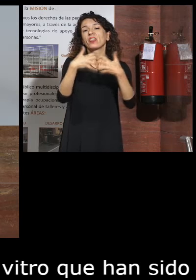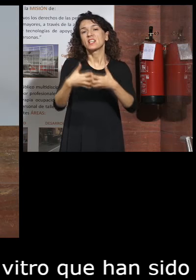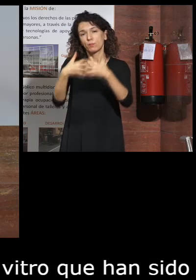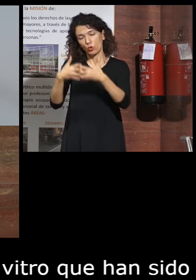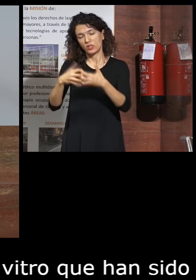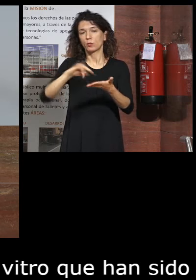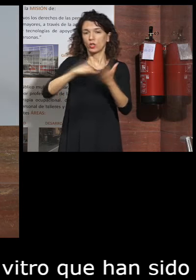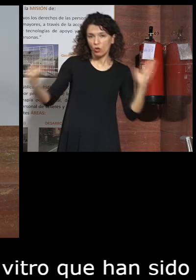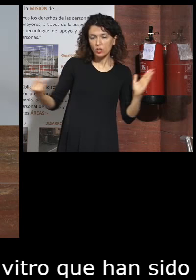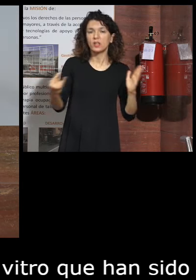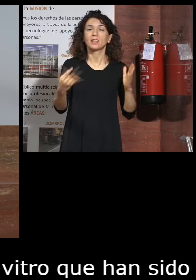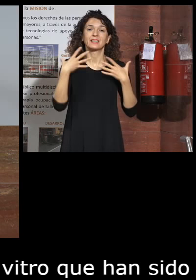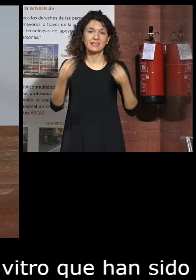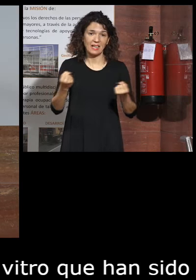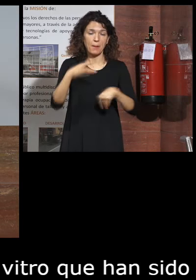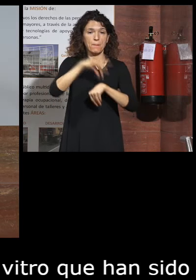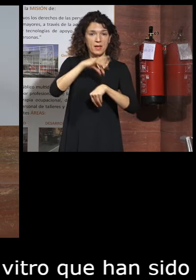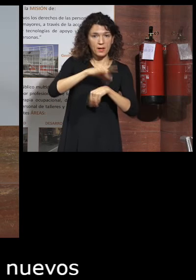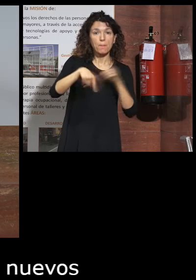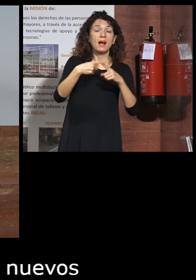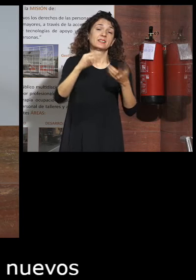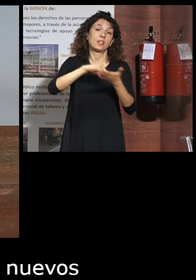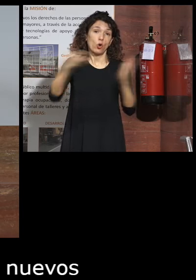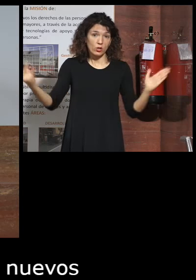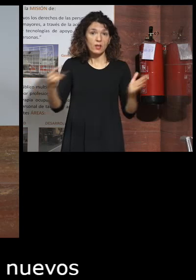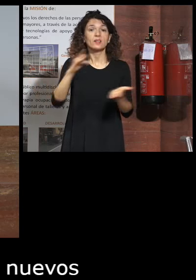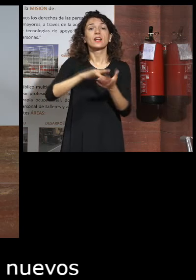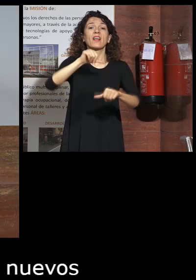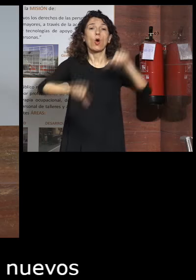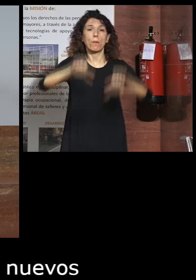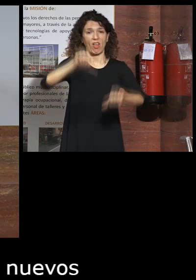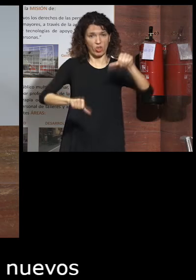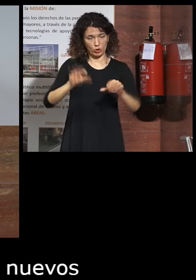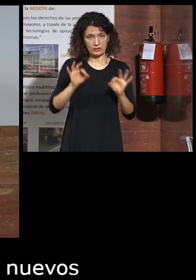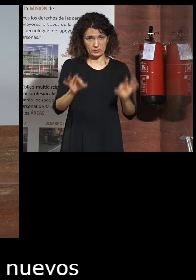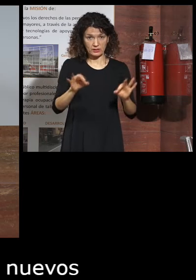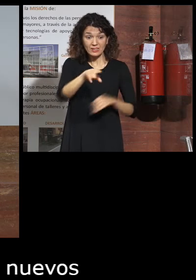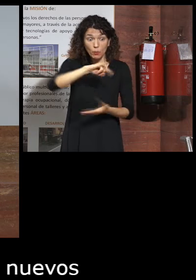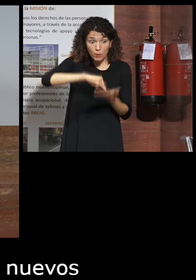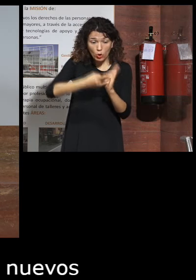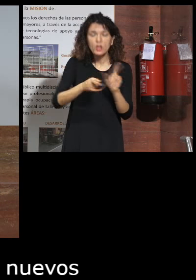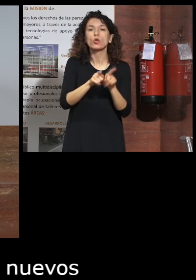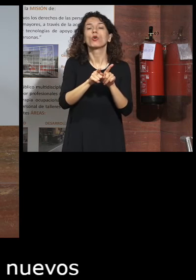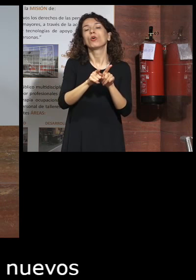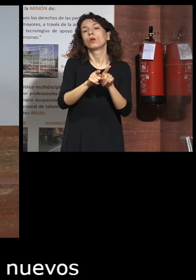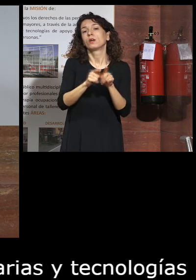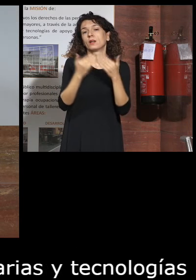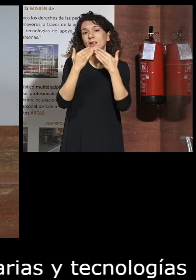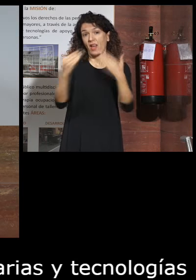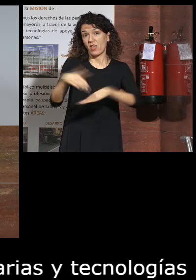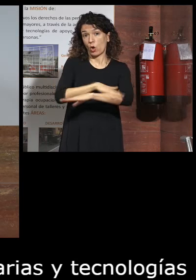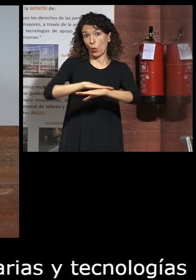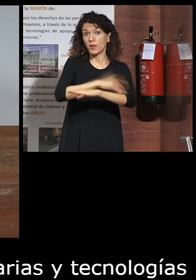tecnologías sanitarias y tecnologías para operaciones quirúrgicas. Estos proyectos son financiados por el